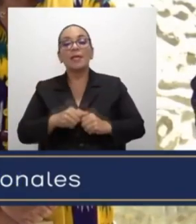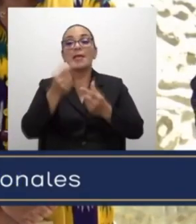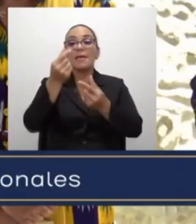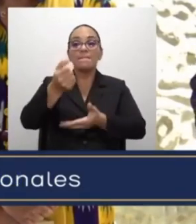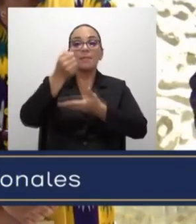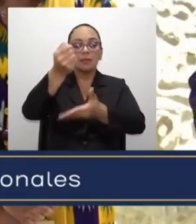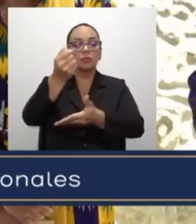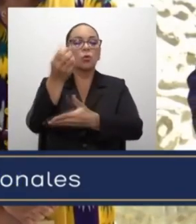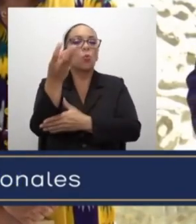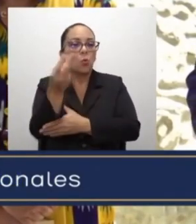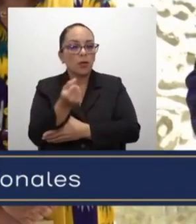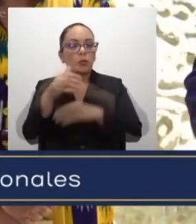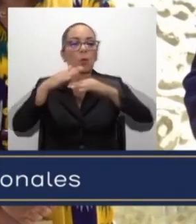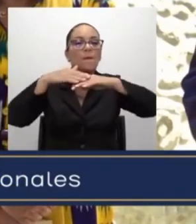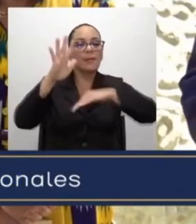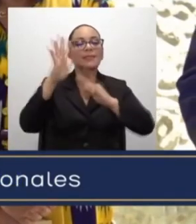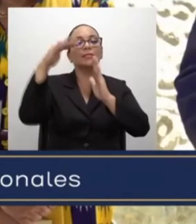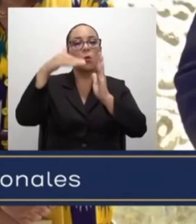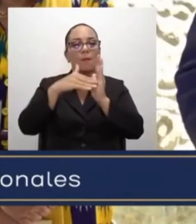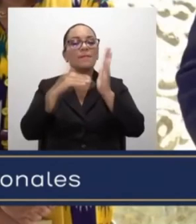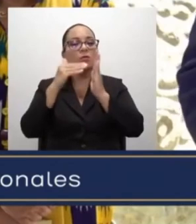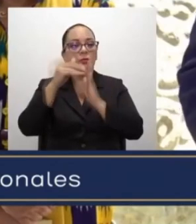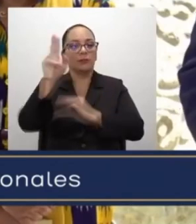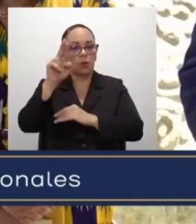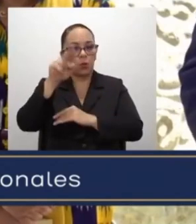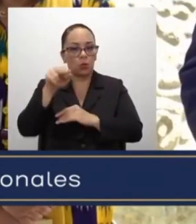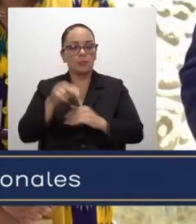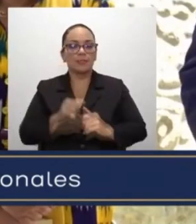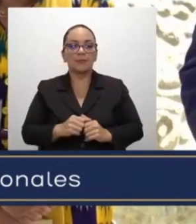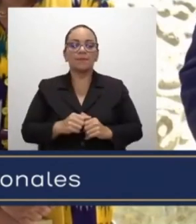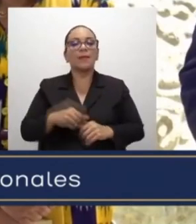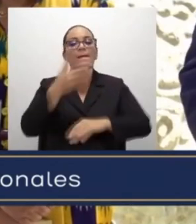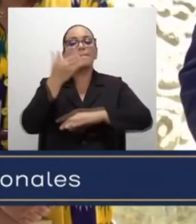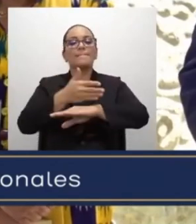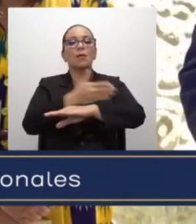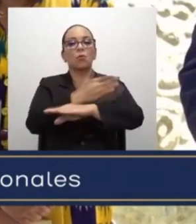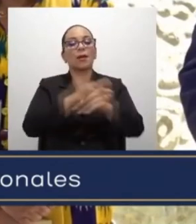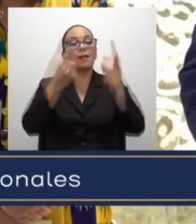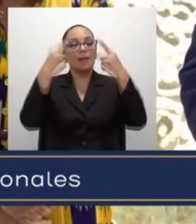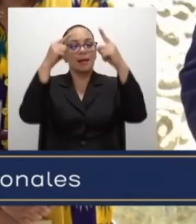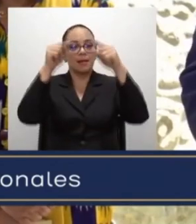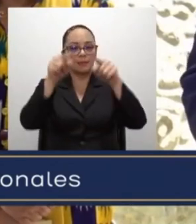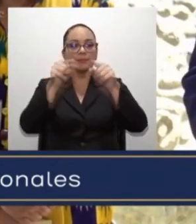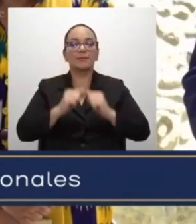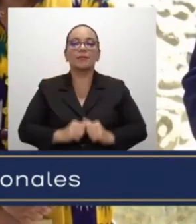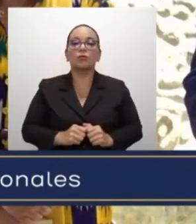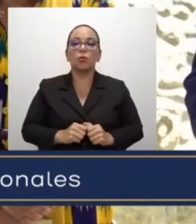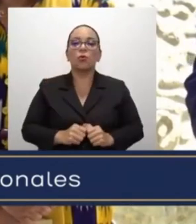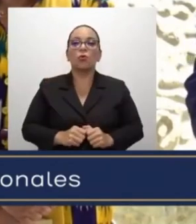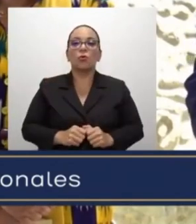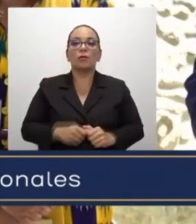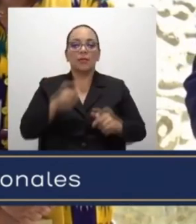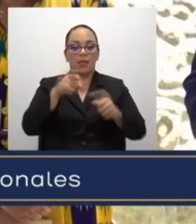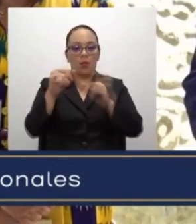está haciendo es de más de 5,000 millones de colones para asegurar el éxito de estos Juegos.